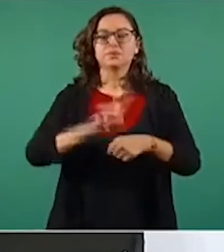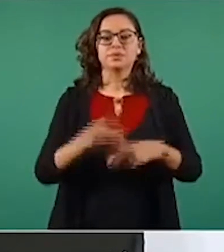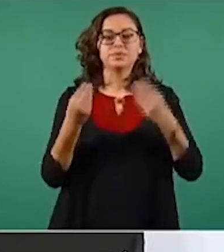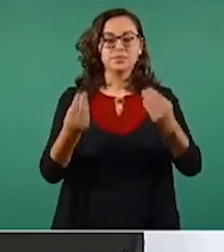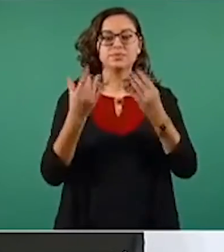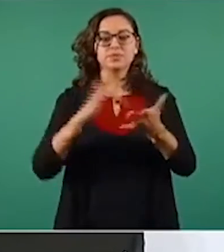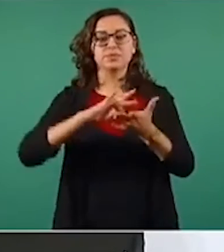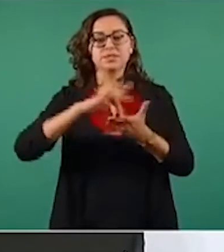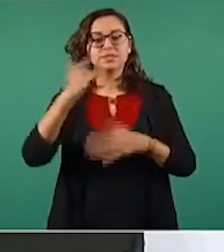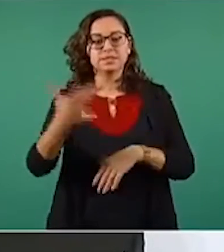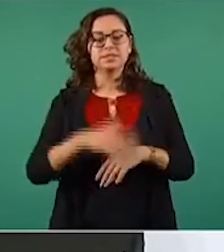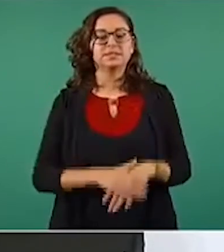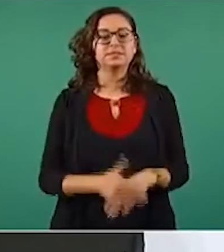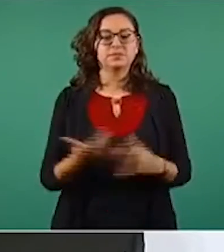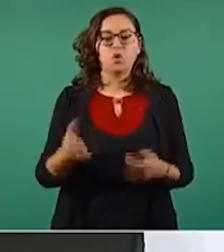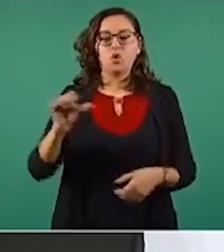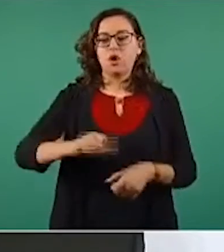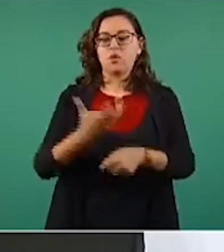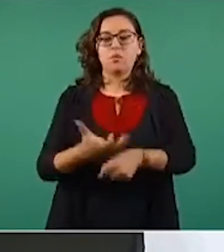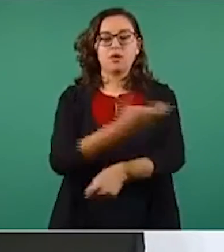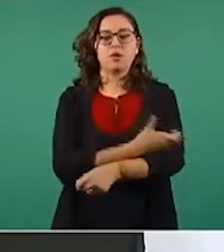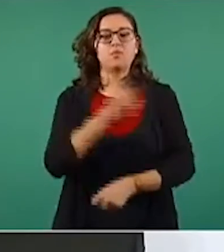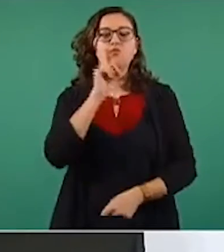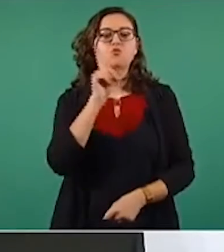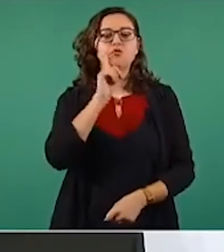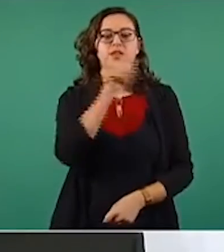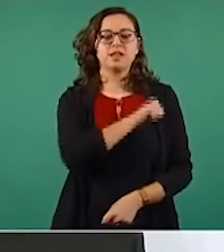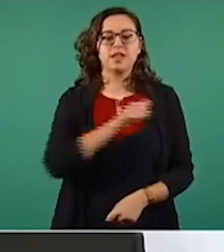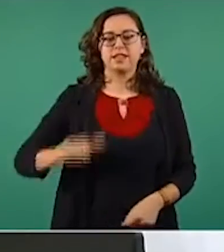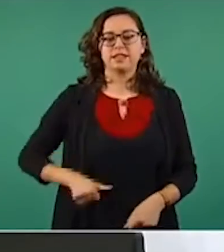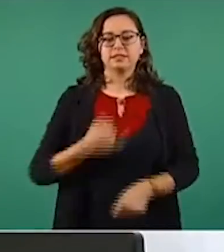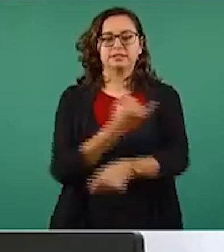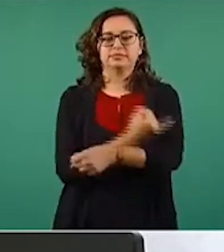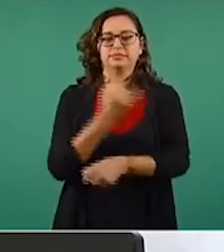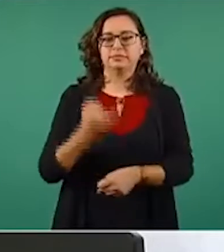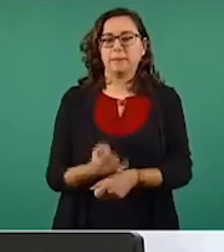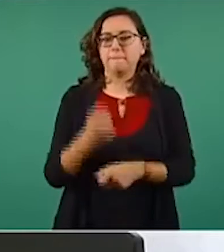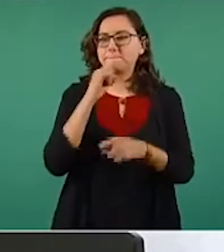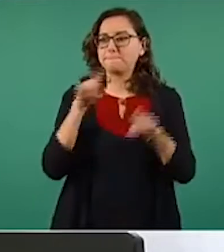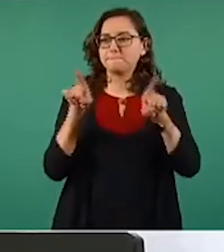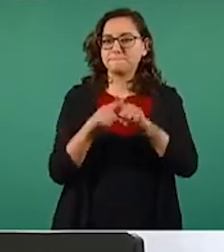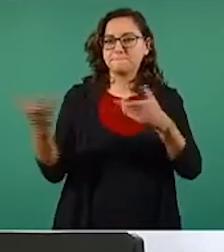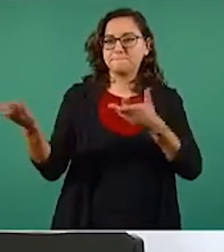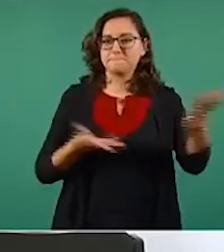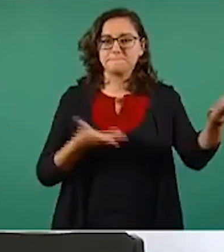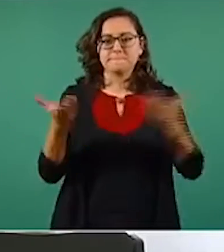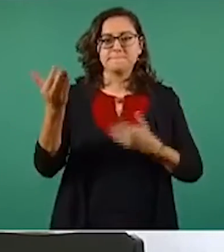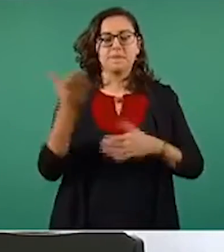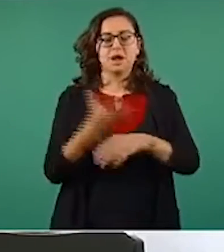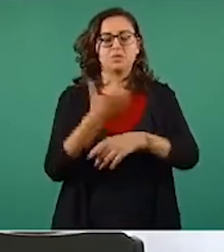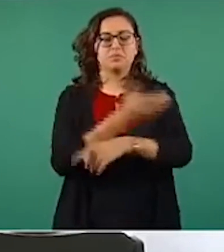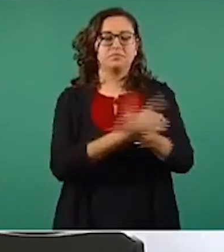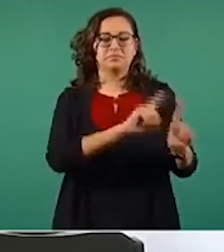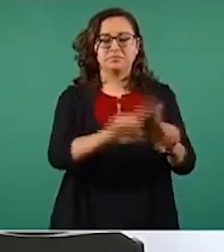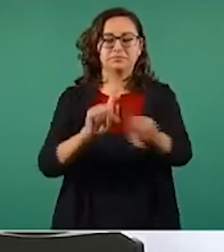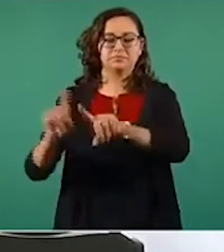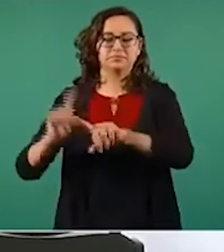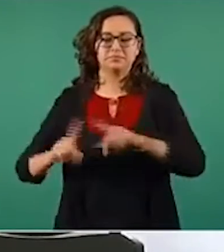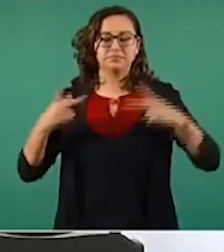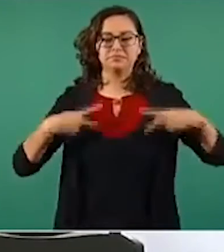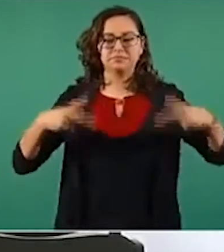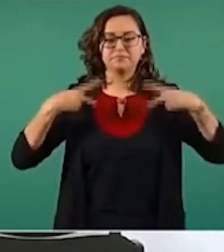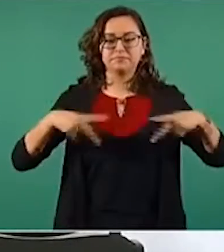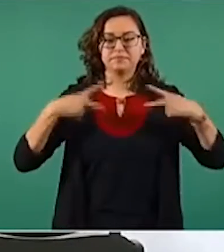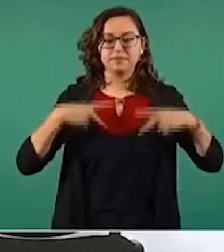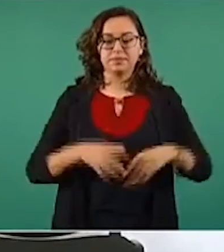compañeros de PEMEX y algunos vecinos y vecinas y trabajadores de PEMEX. Primero quisiéramos agradecer a